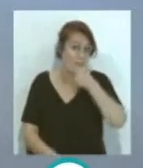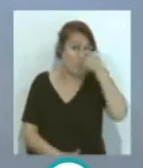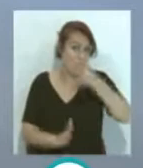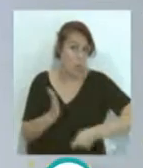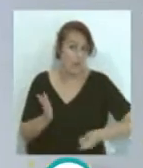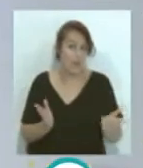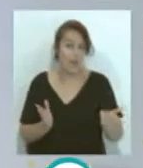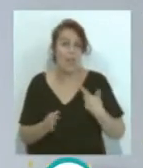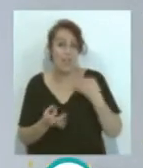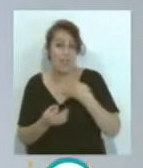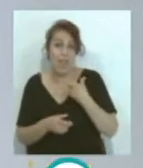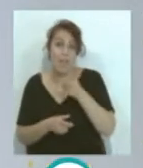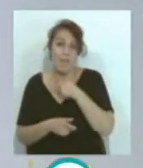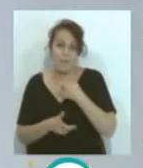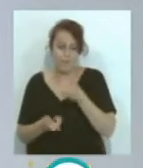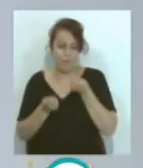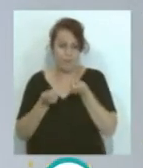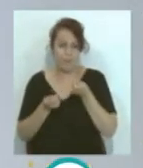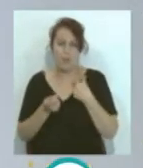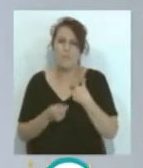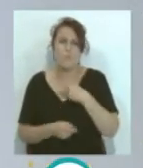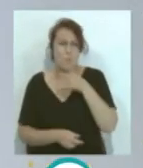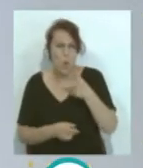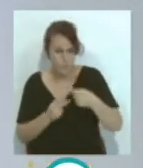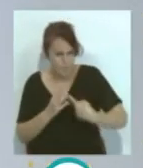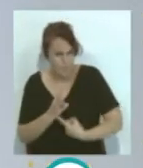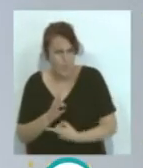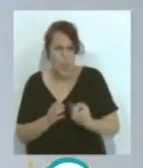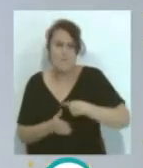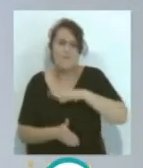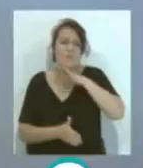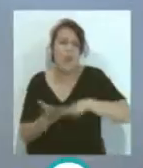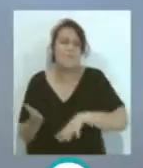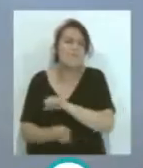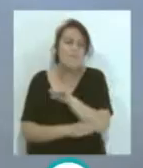nevera... ...se tiene que medir las palabras... ...y tiene muchísimos más motivos... ...que el Barça para quejarse esta temporada...